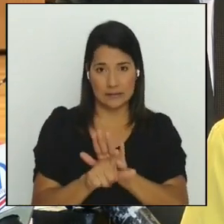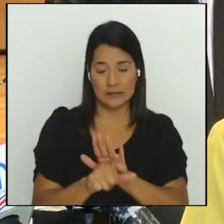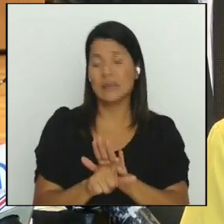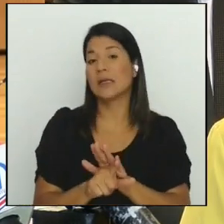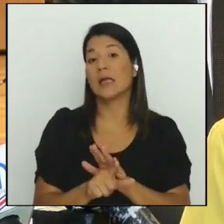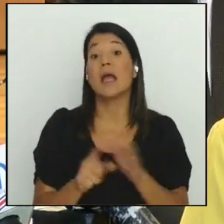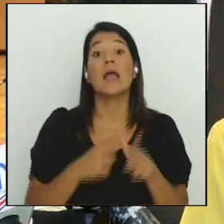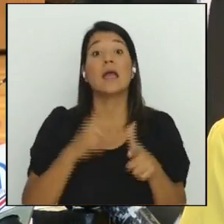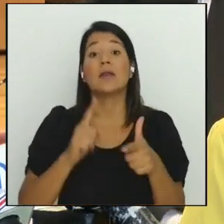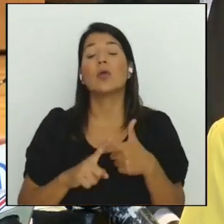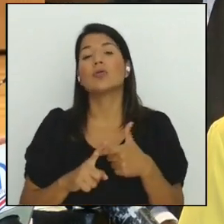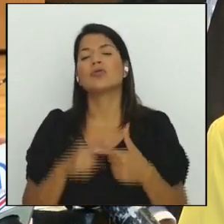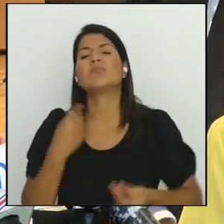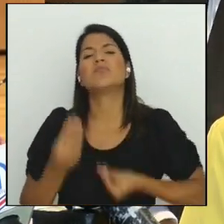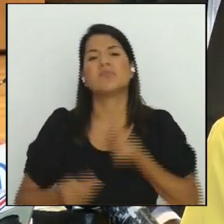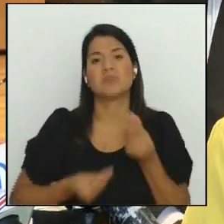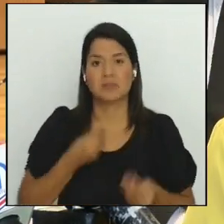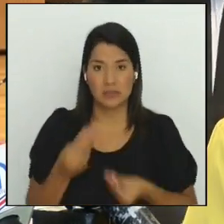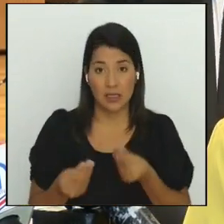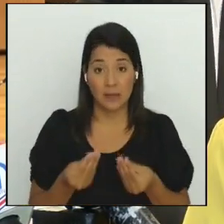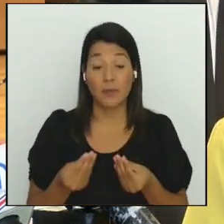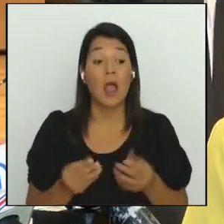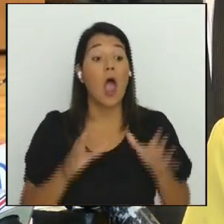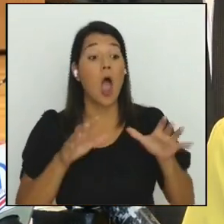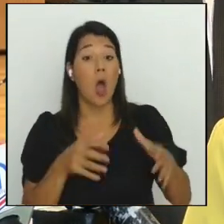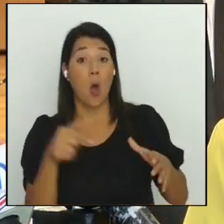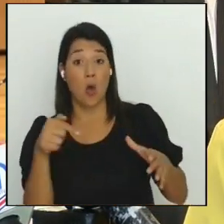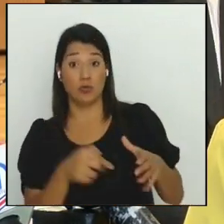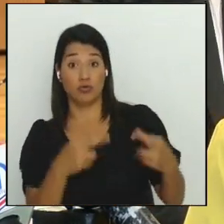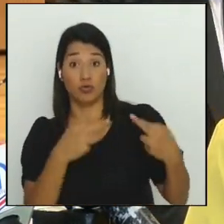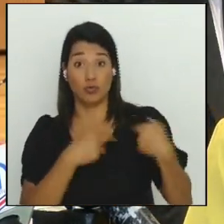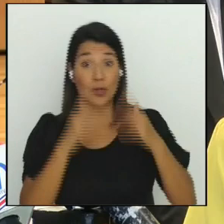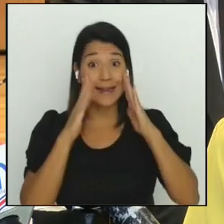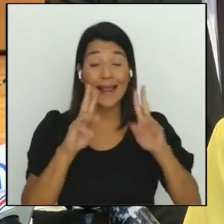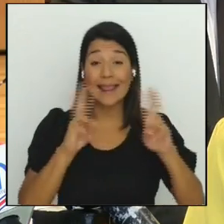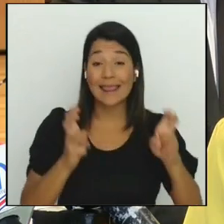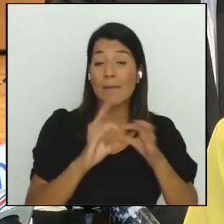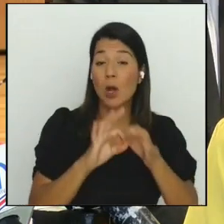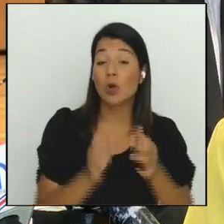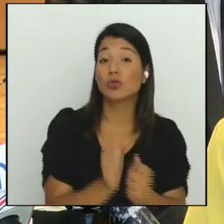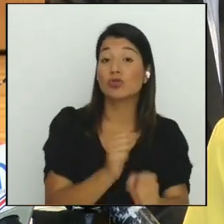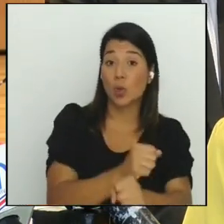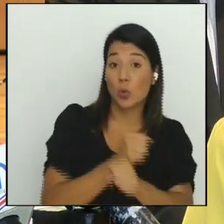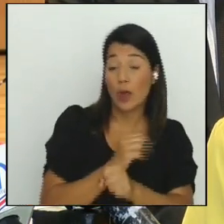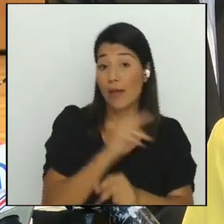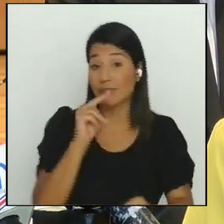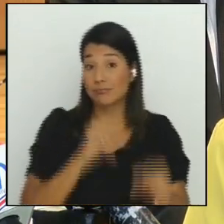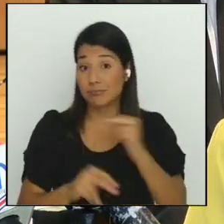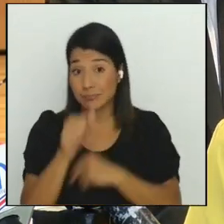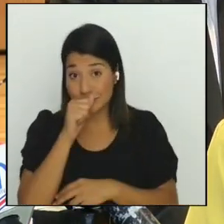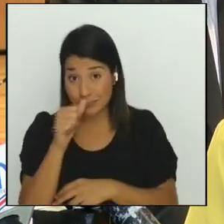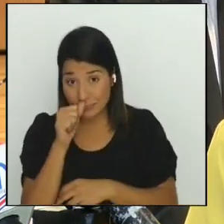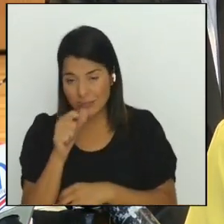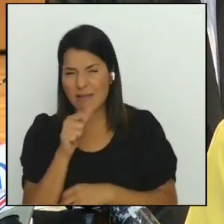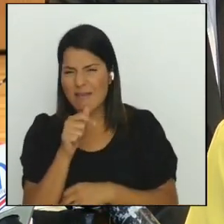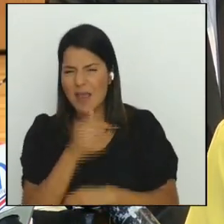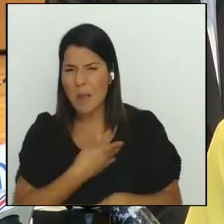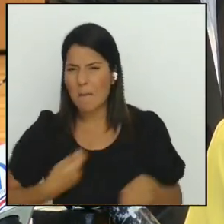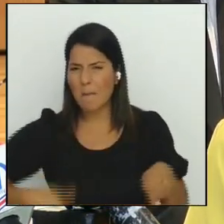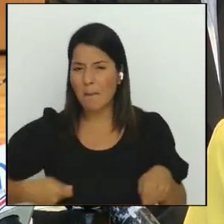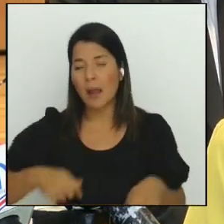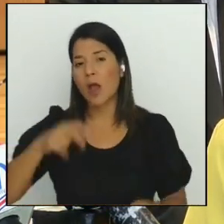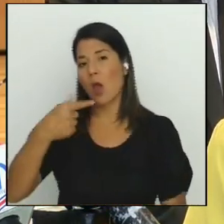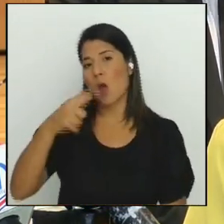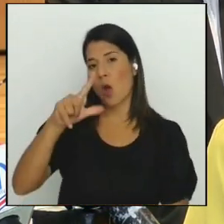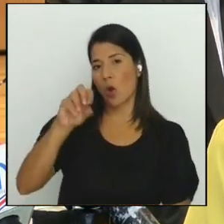que vamos a hacer es que la Comisión de Seguridad y Narcotráfico, presidida por doña Gloria, va a hacer una especie de una integración de todos estos